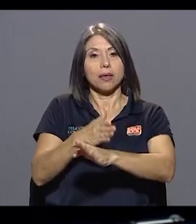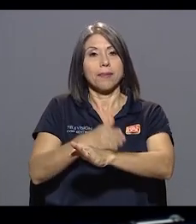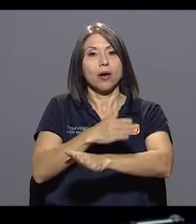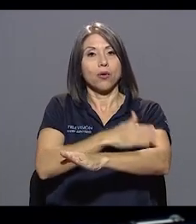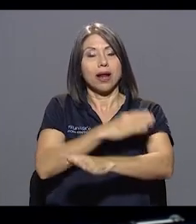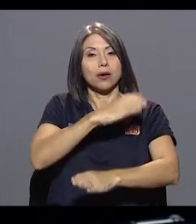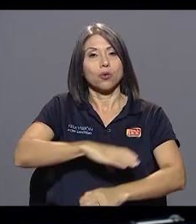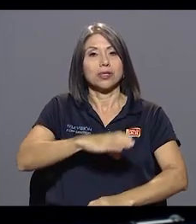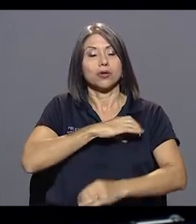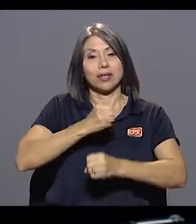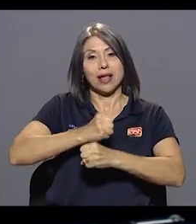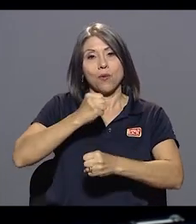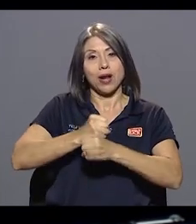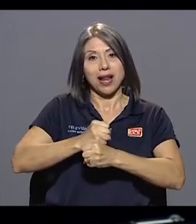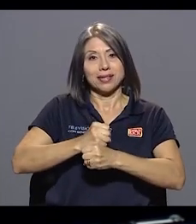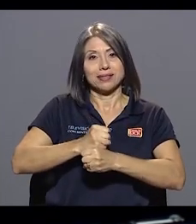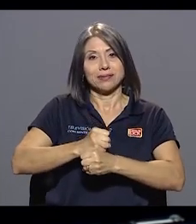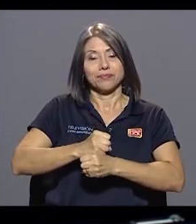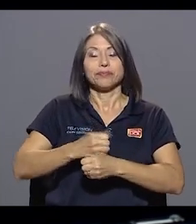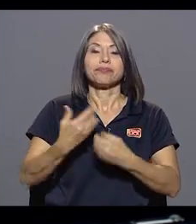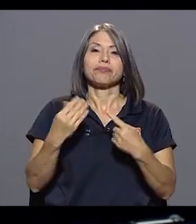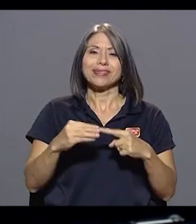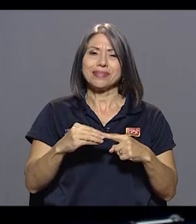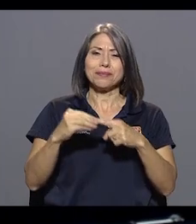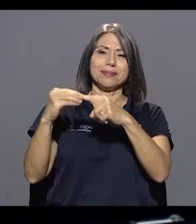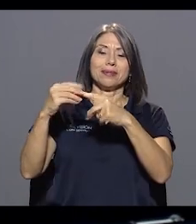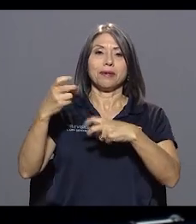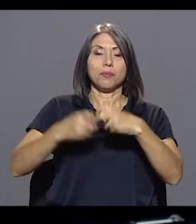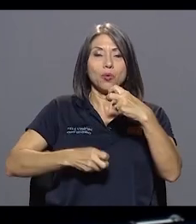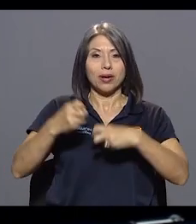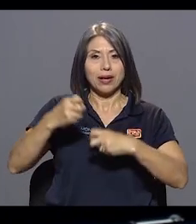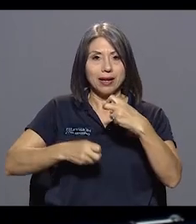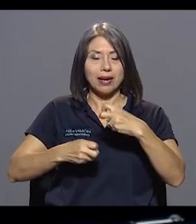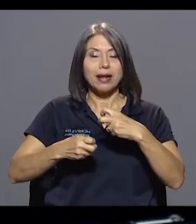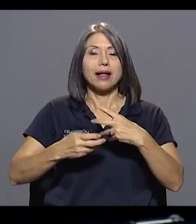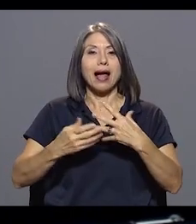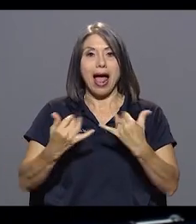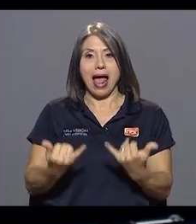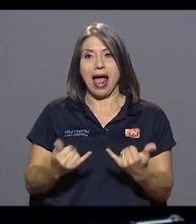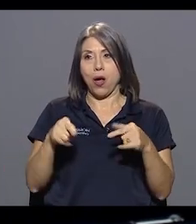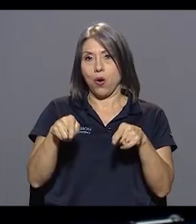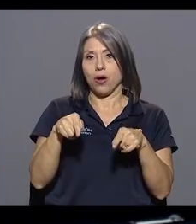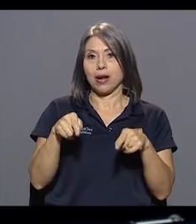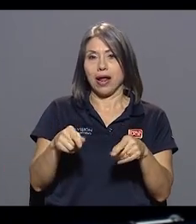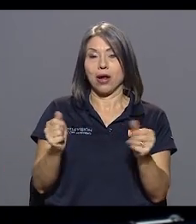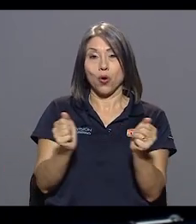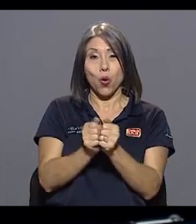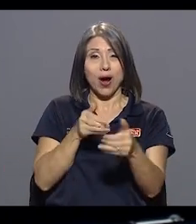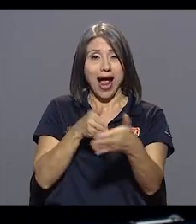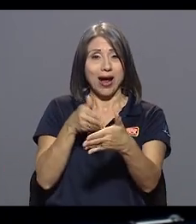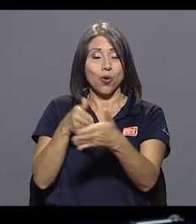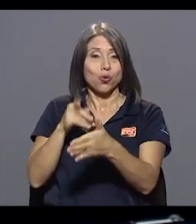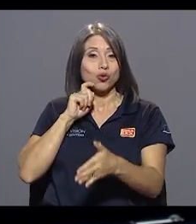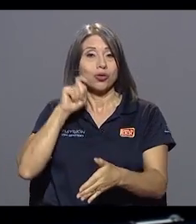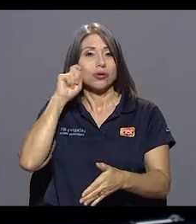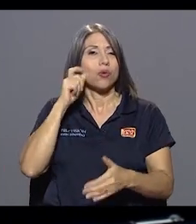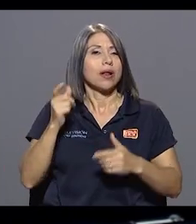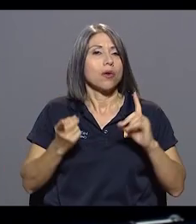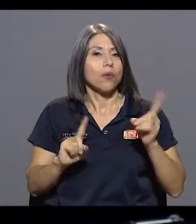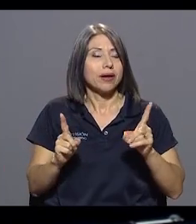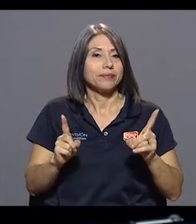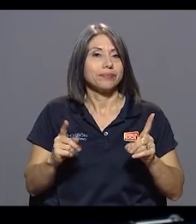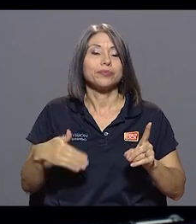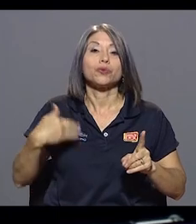trabajadoras. Particularmente, el problema que tenemos con el acoso en este momento es cuando están